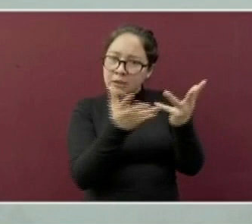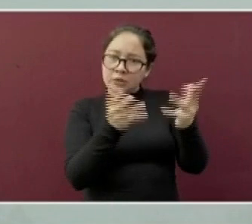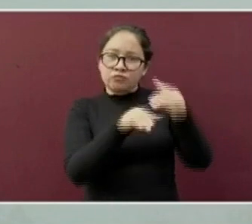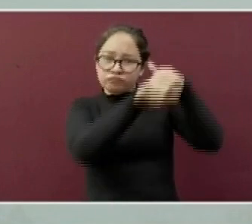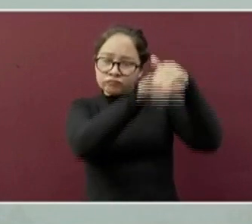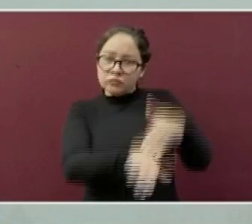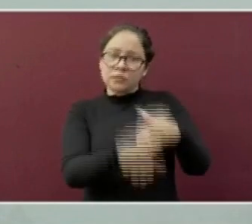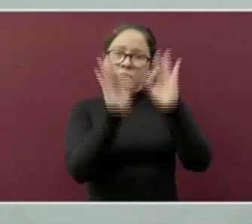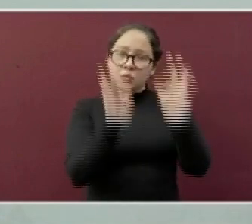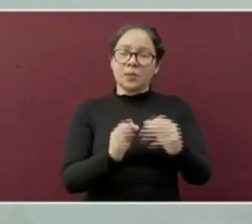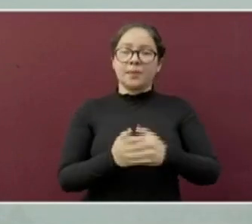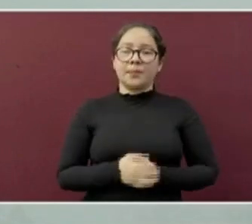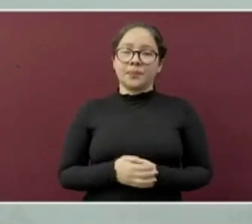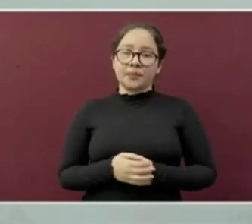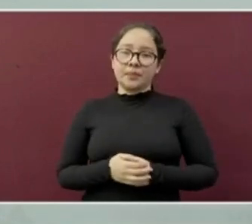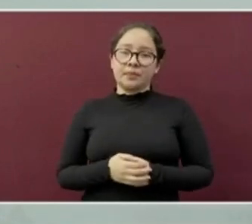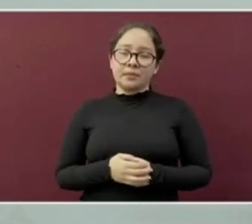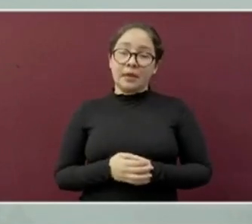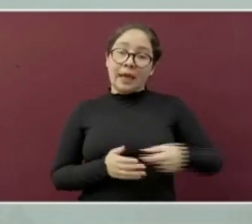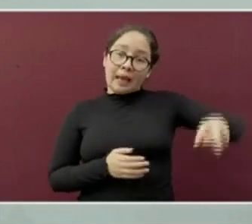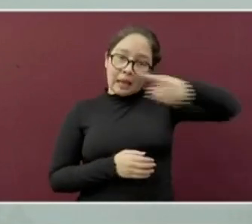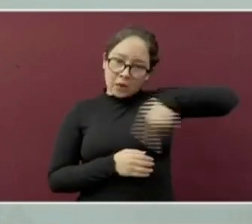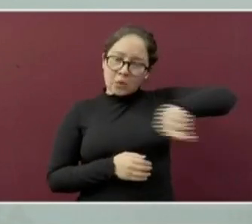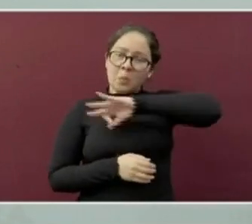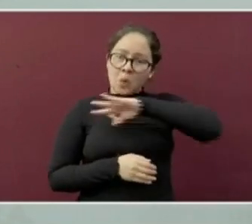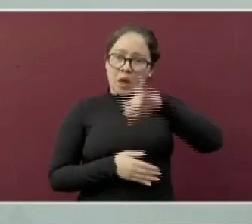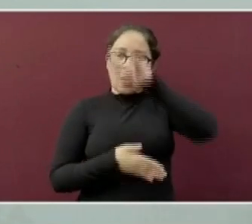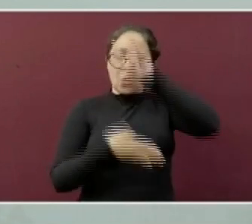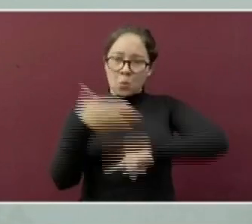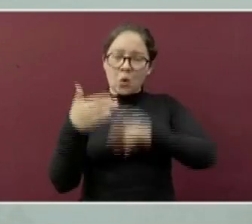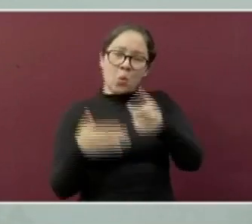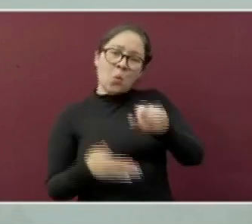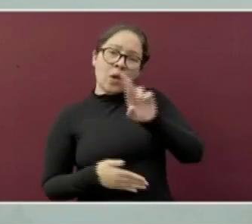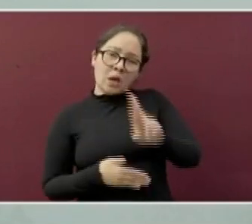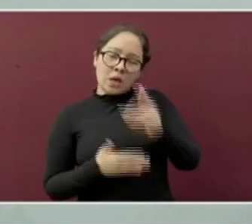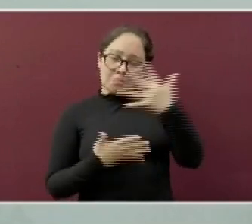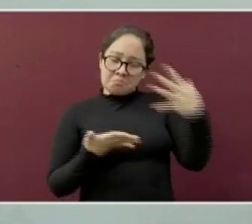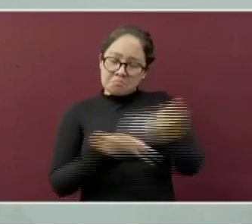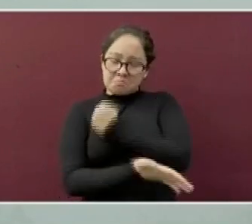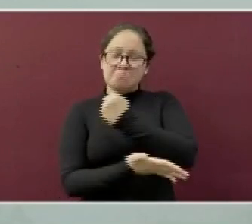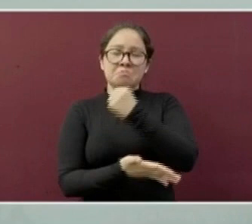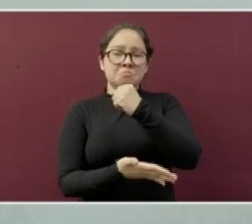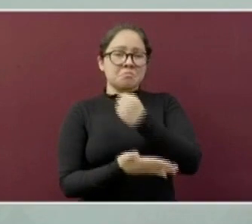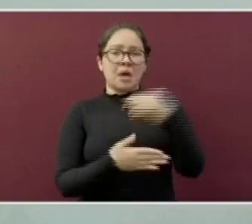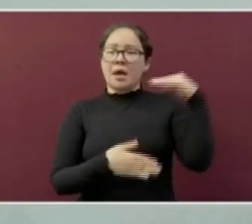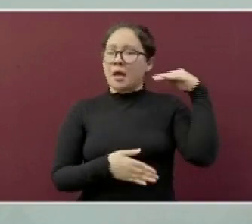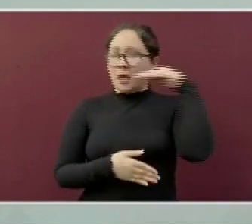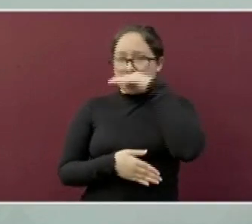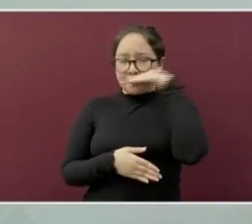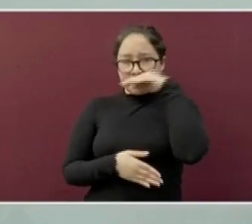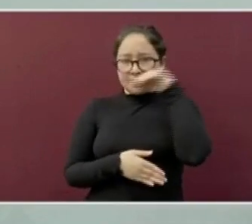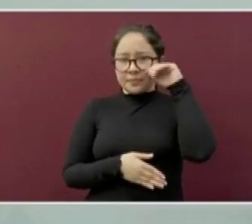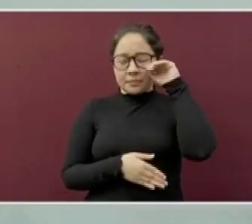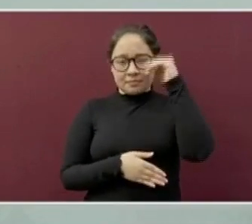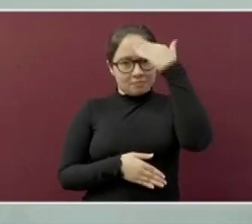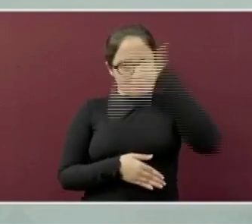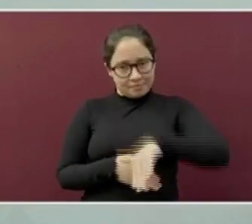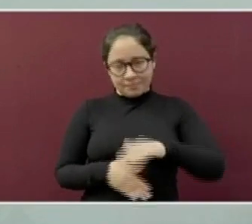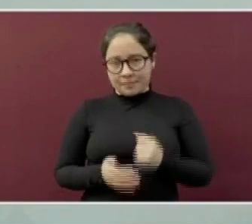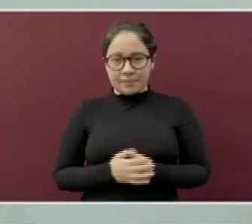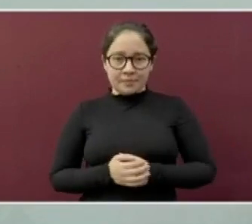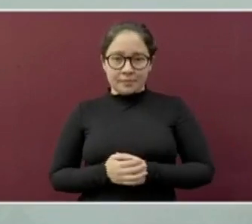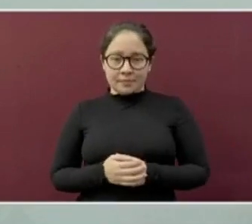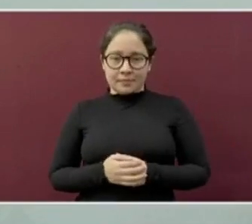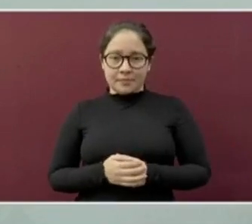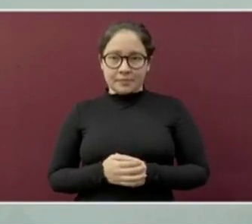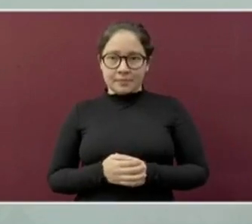su establecimiento y obtención de su código QR, totalmente gratis. Les